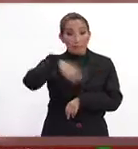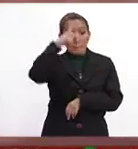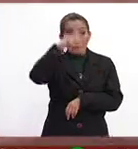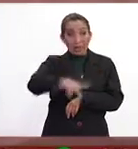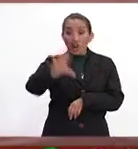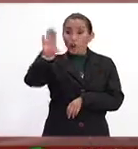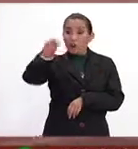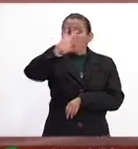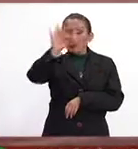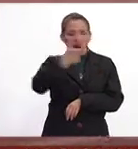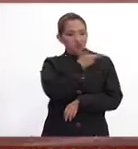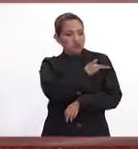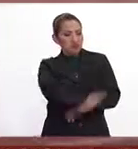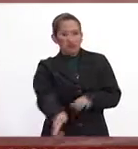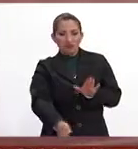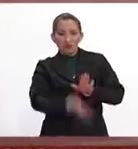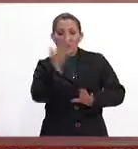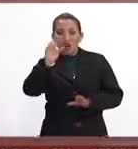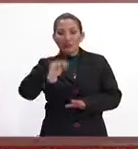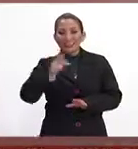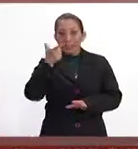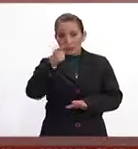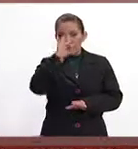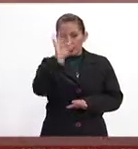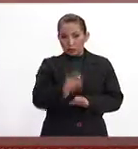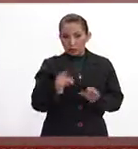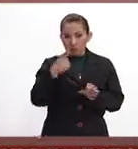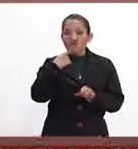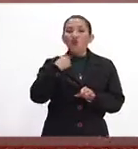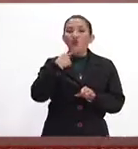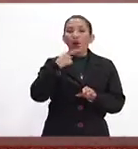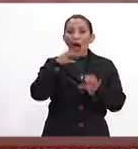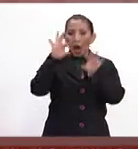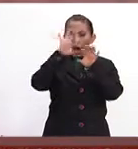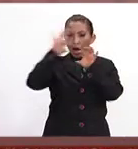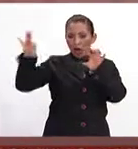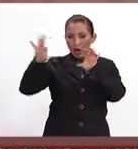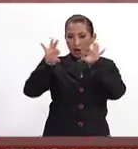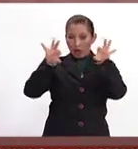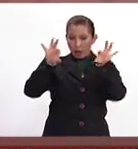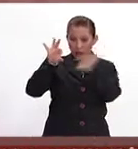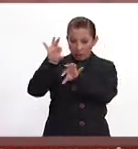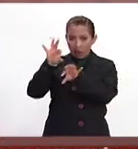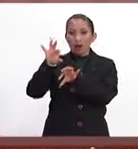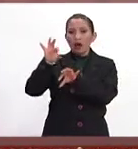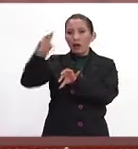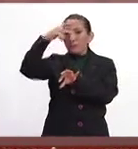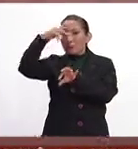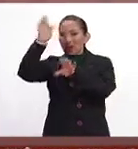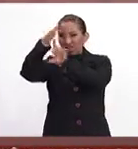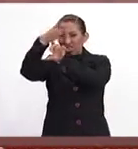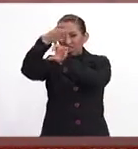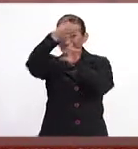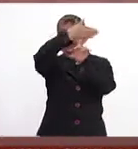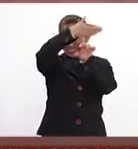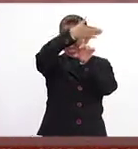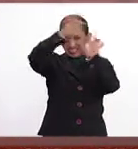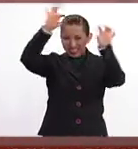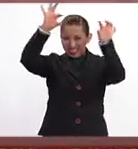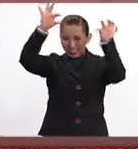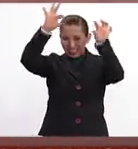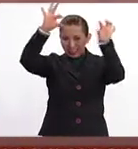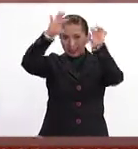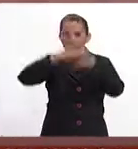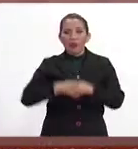es casi el 90, 87% que son las dos barras rojas, ¿no? Este es nuestro nivel de reprobación y